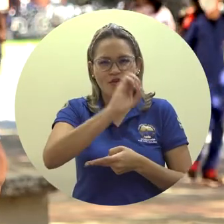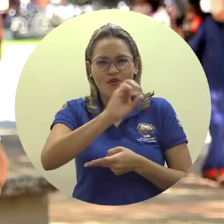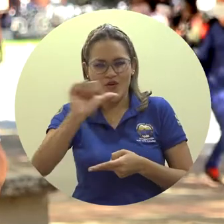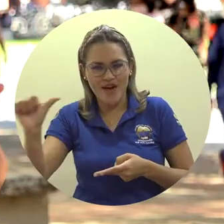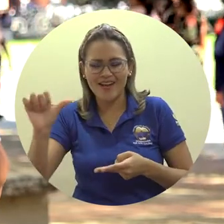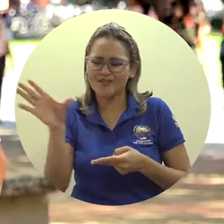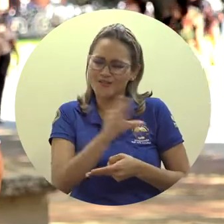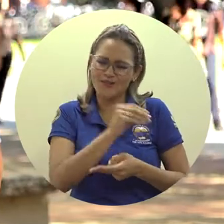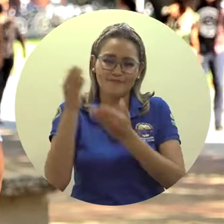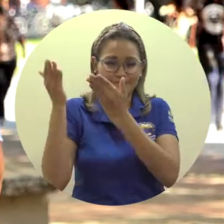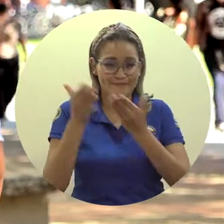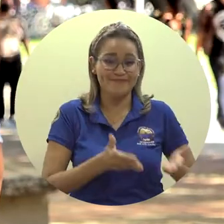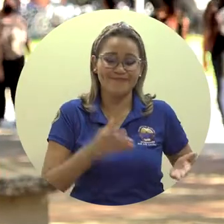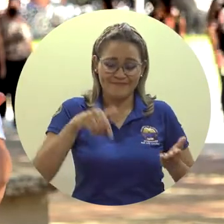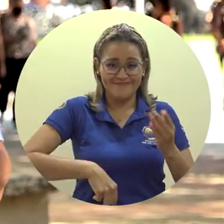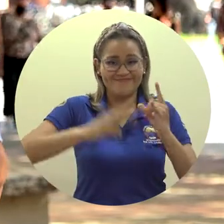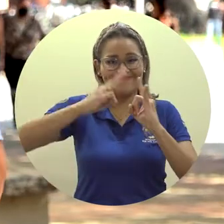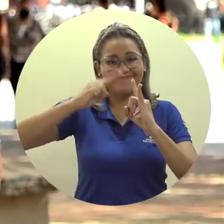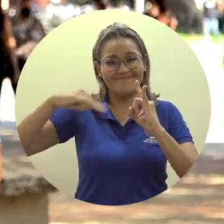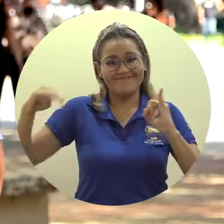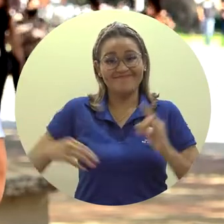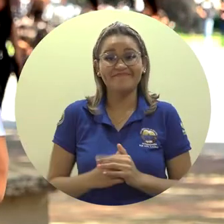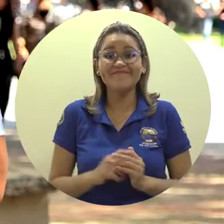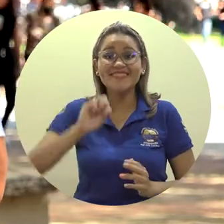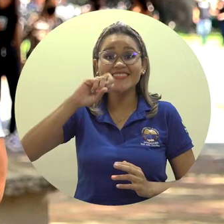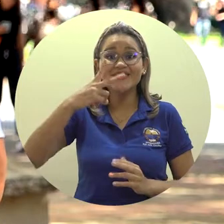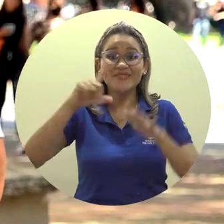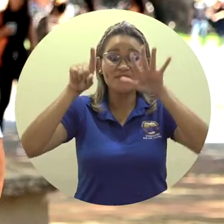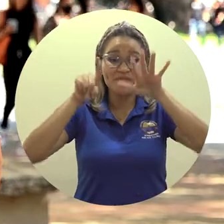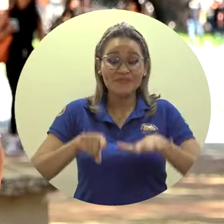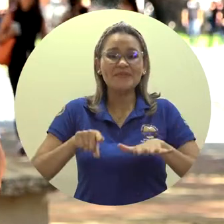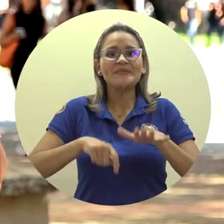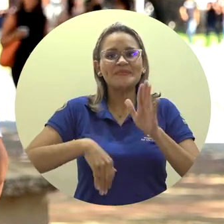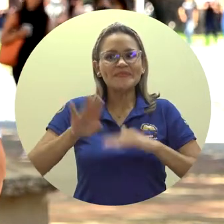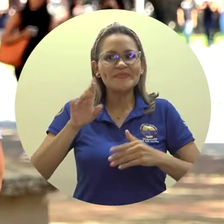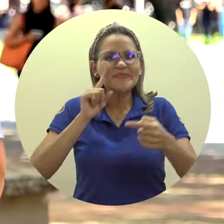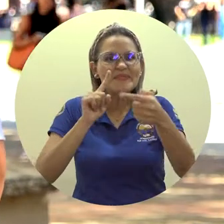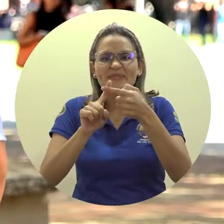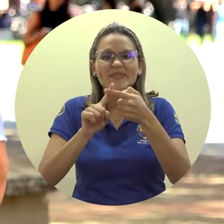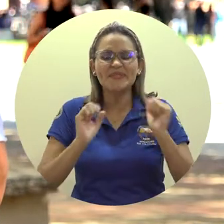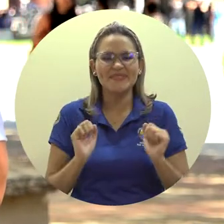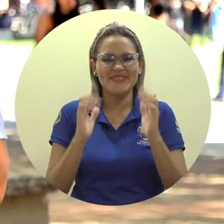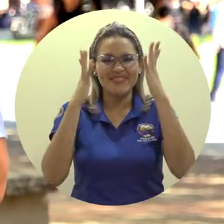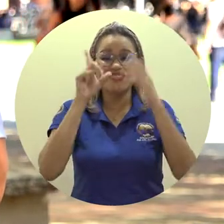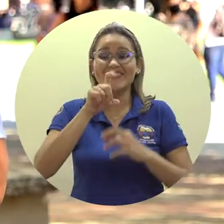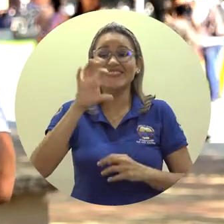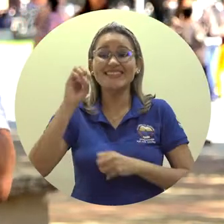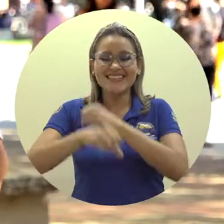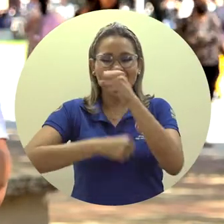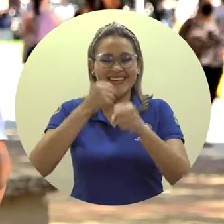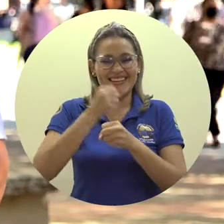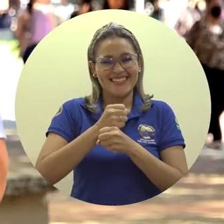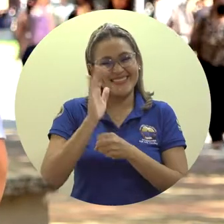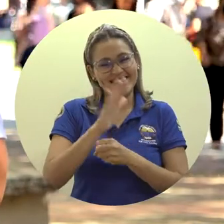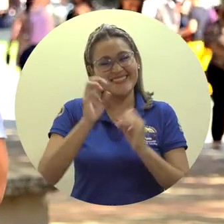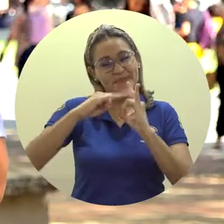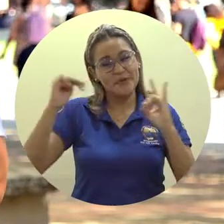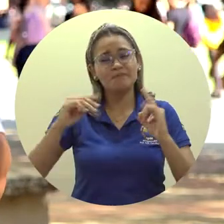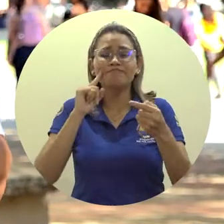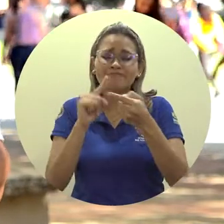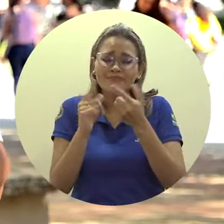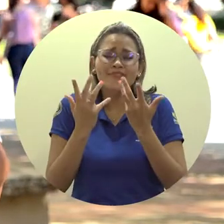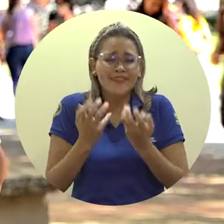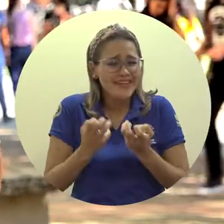Bienvenidos nuevamente a la Universidad del Magdalena. Este segundo semestre, en el marco de la celebración de nuestros 60 años, es seguir reencontrándonos,